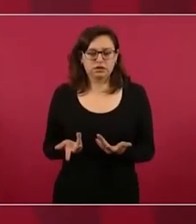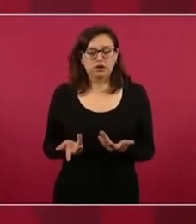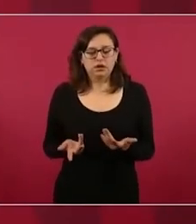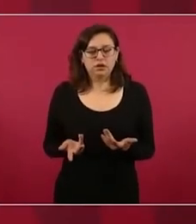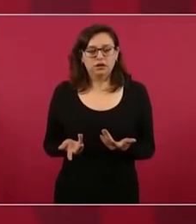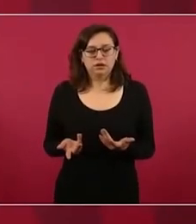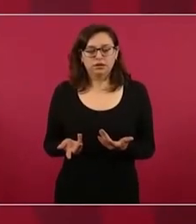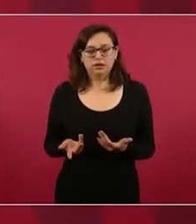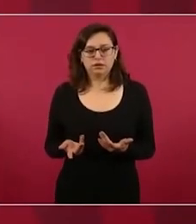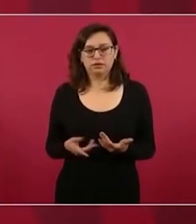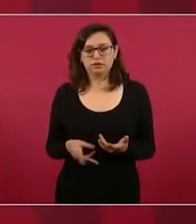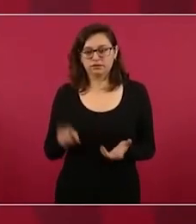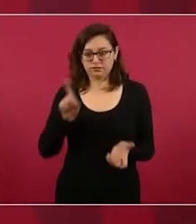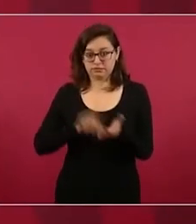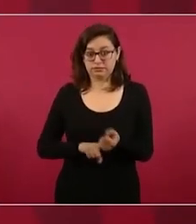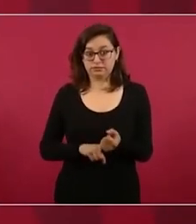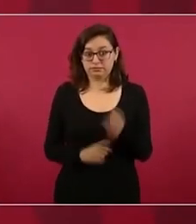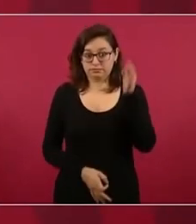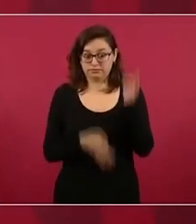la cuestión judicial